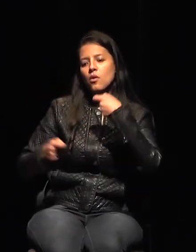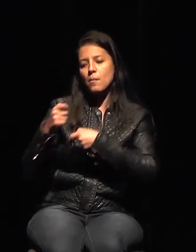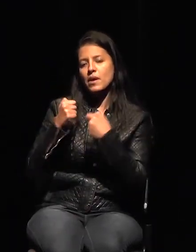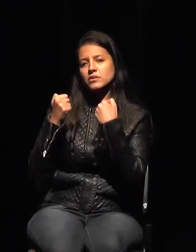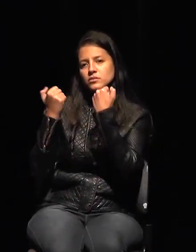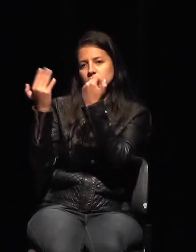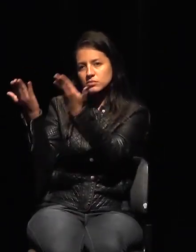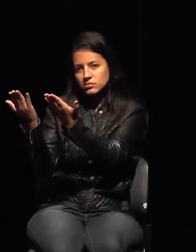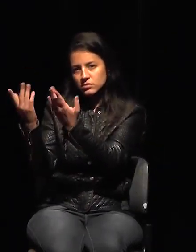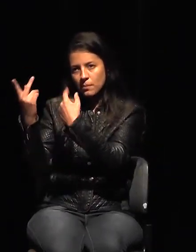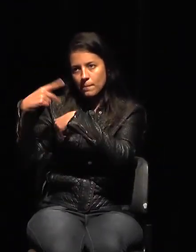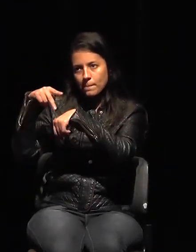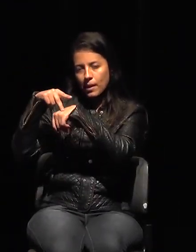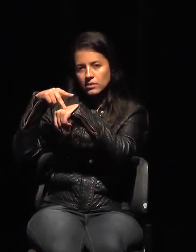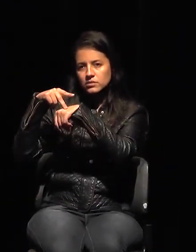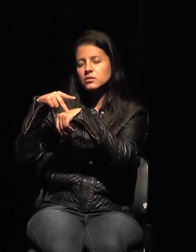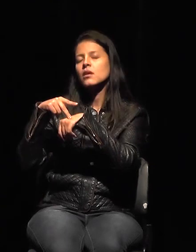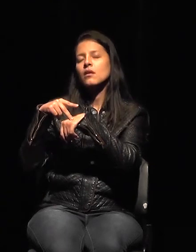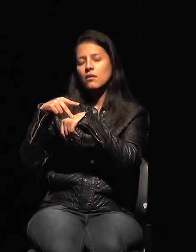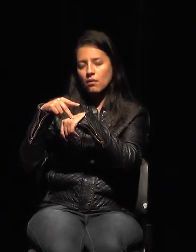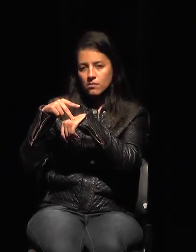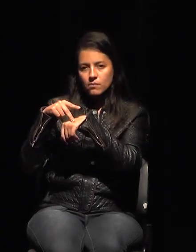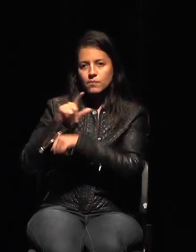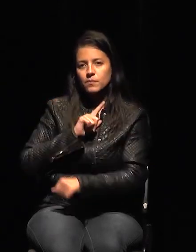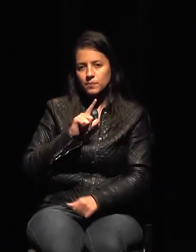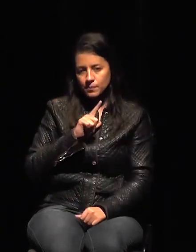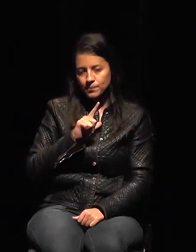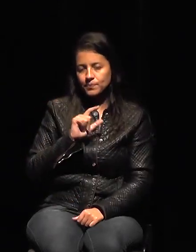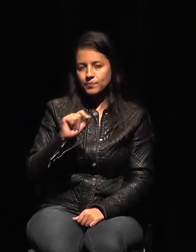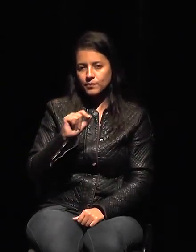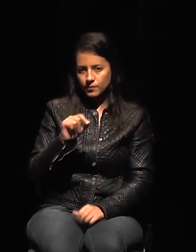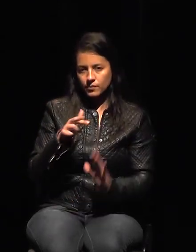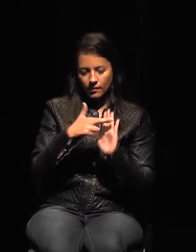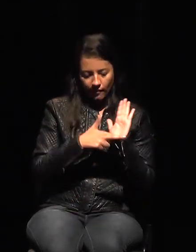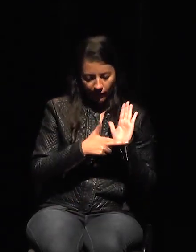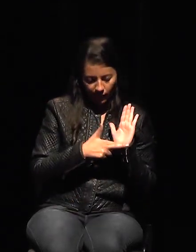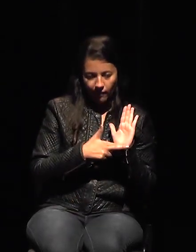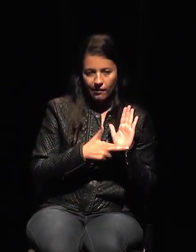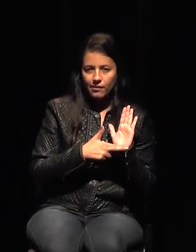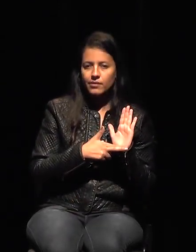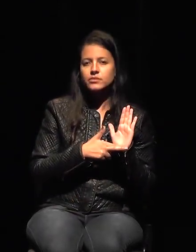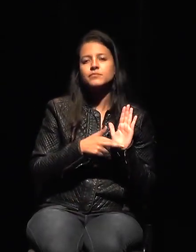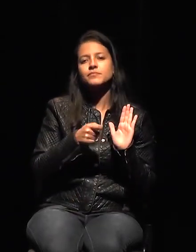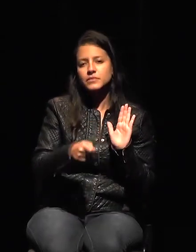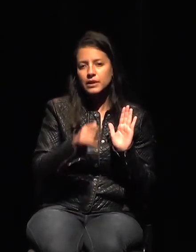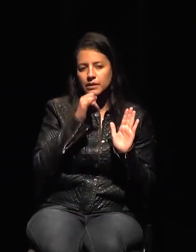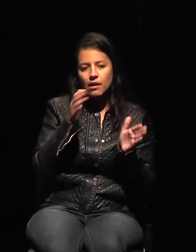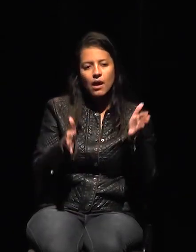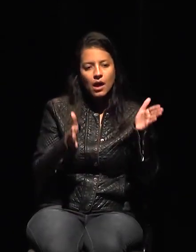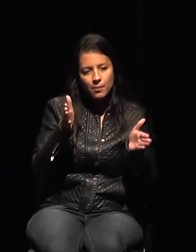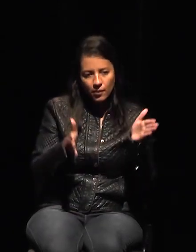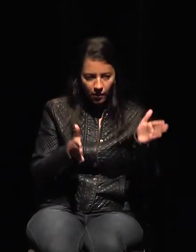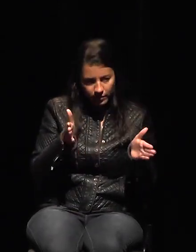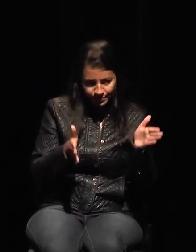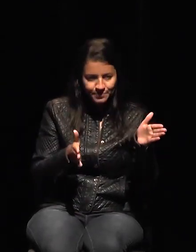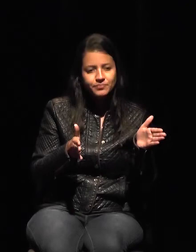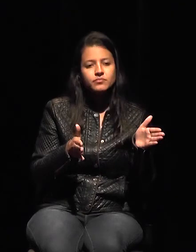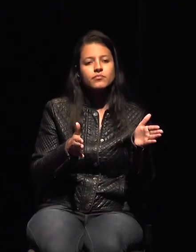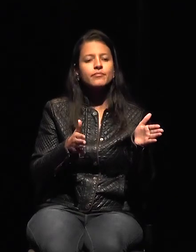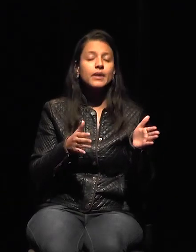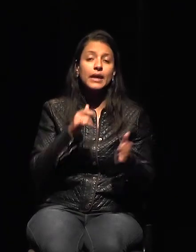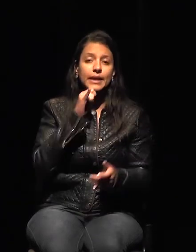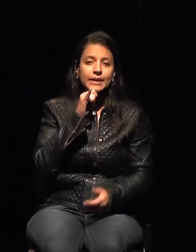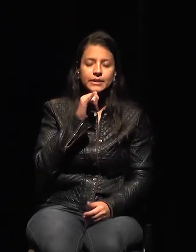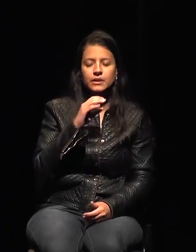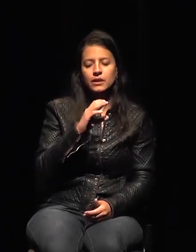exigencias de la instrucción normativa, etcétera. O sea, sería el número fiscal del que hace